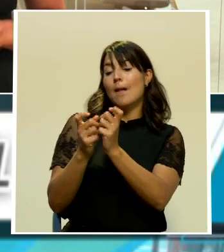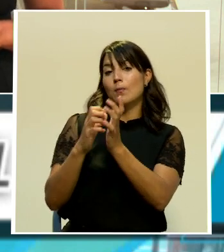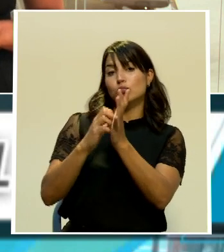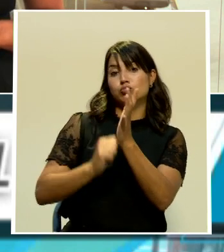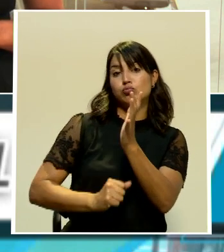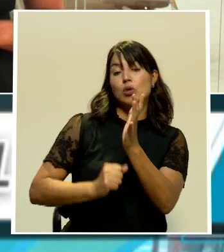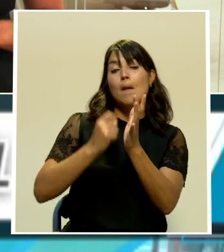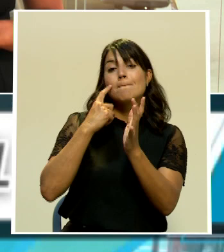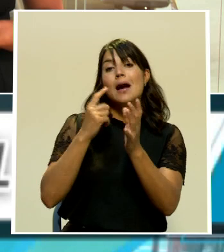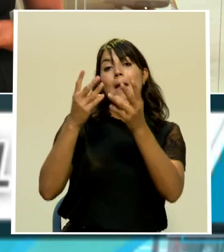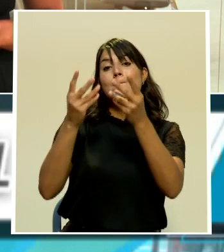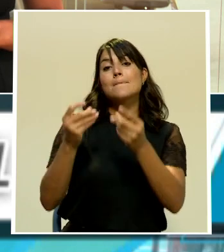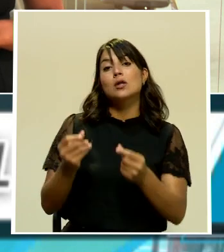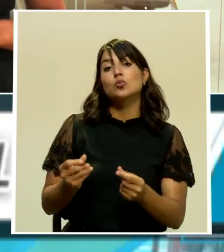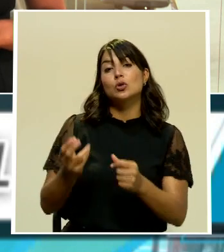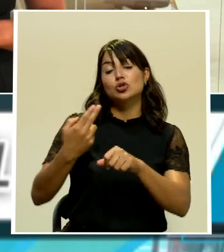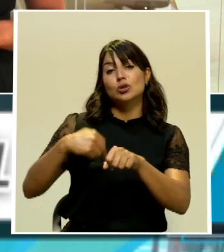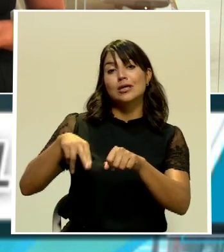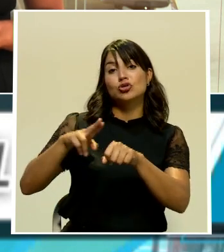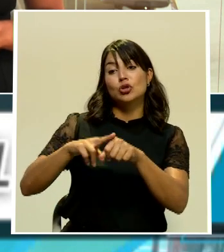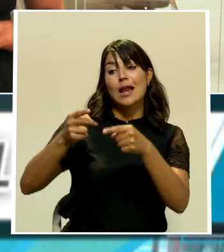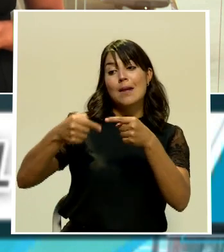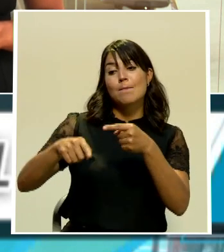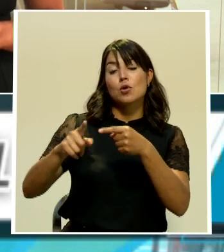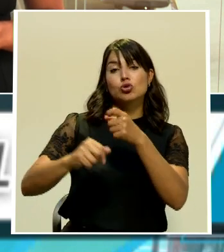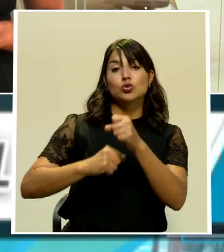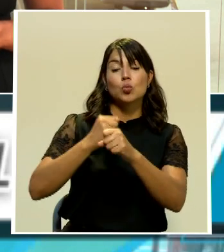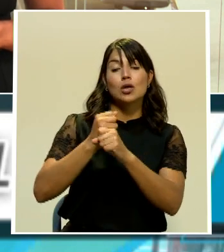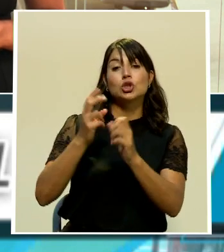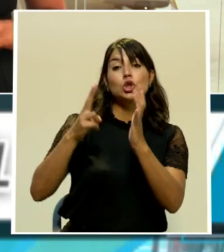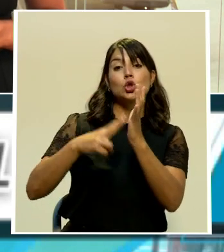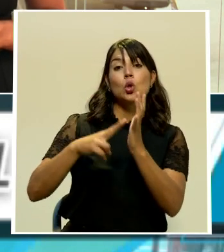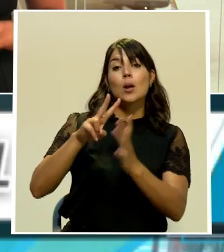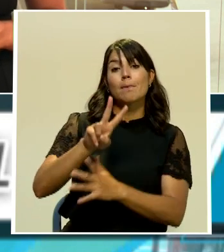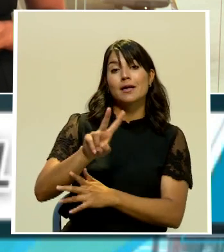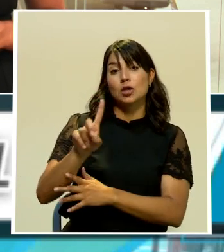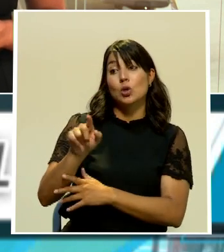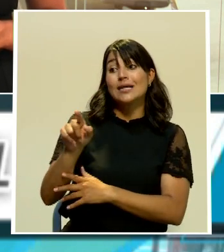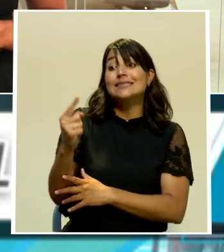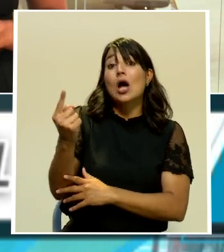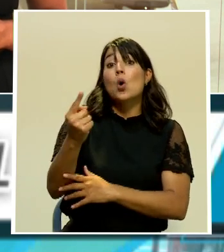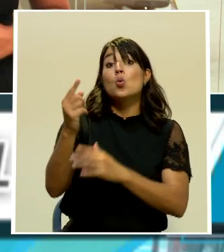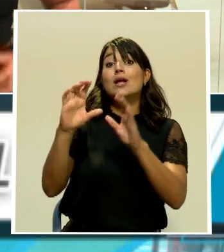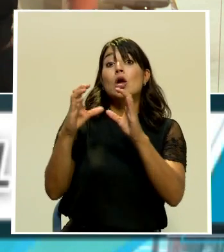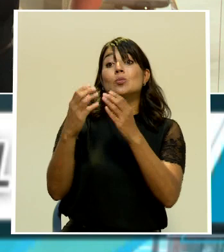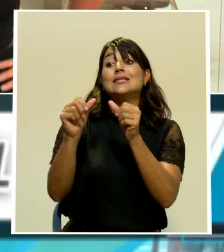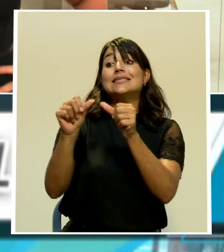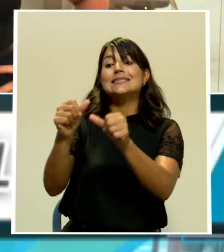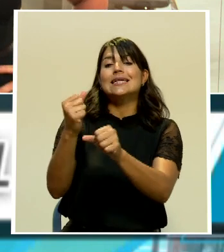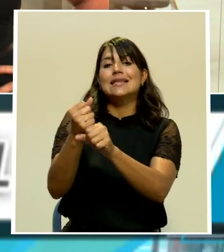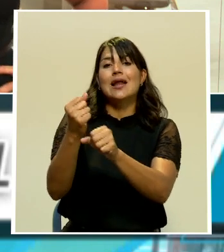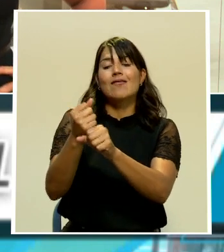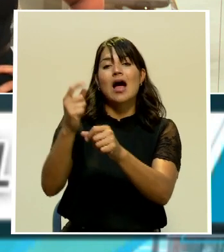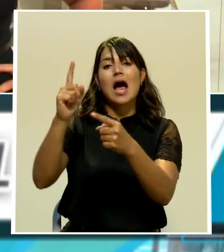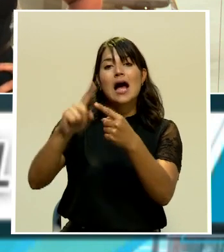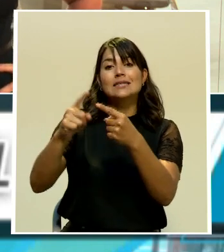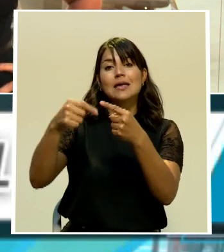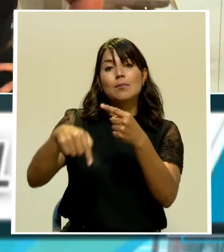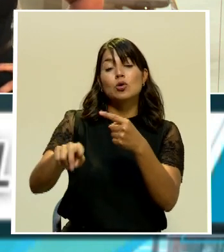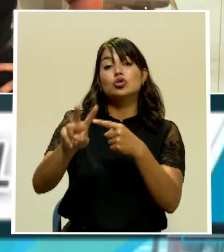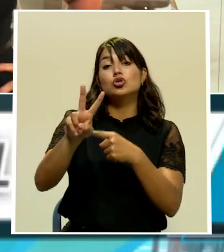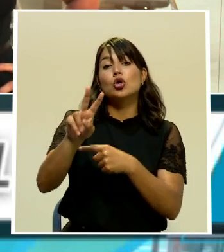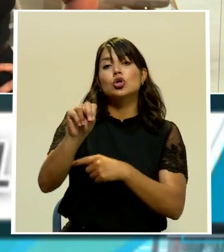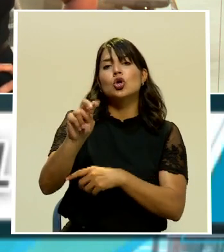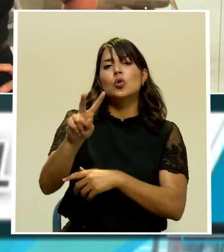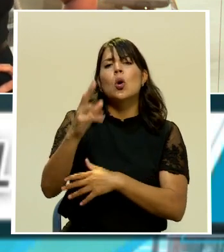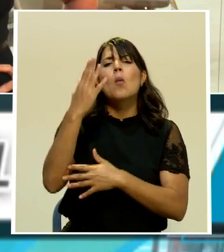Esta es la única Comisión Legislativa que funcionará hasta el próximo 2 de noviembre debido a